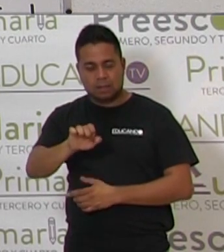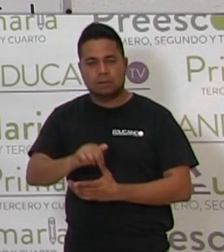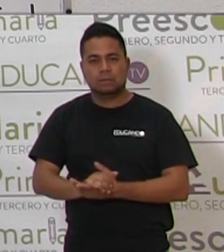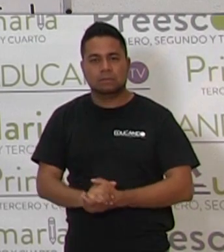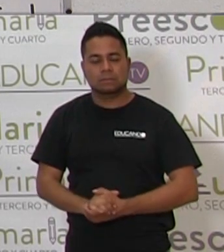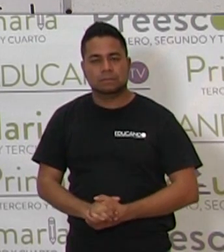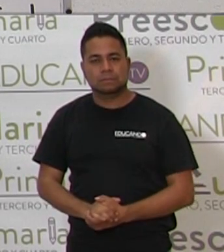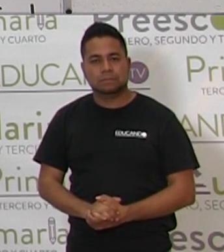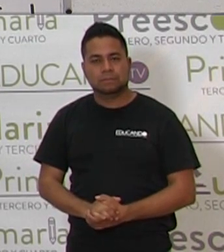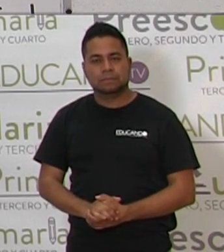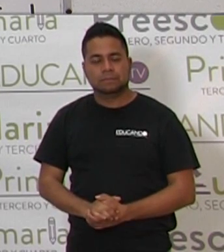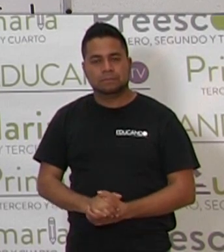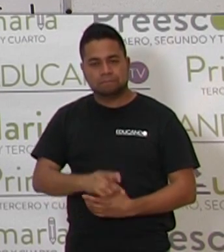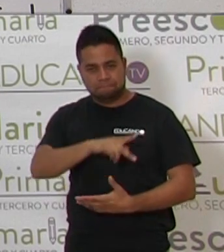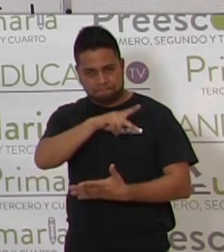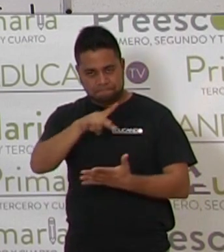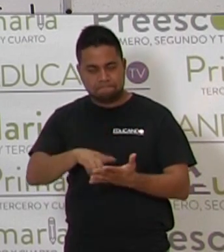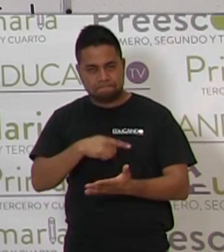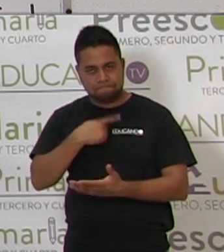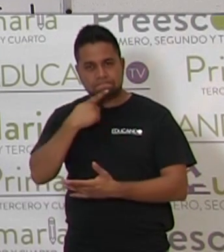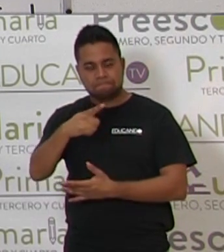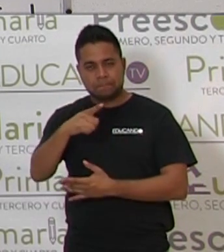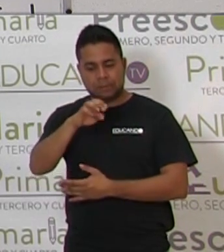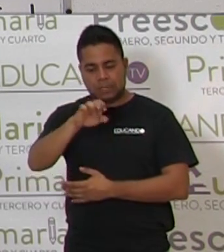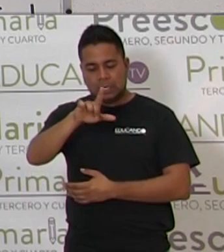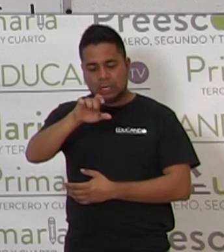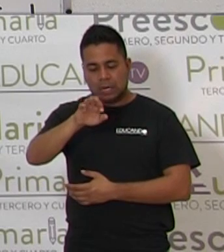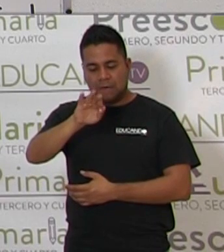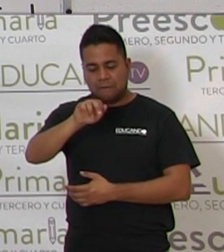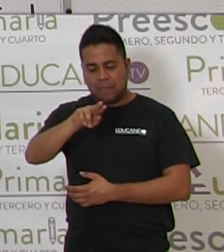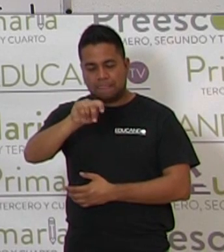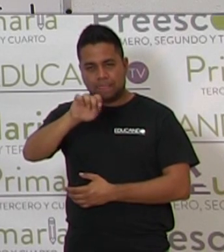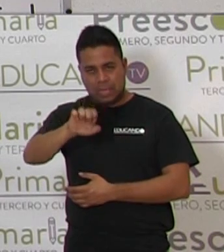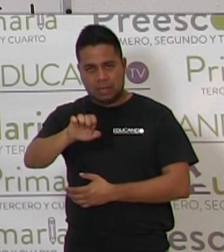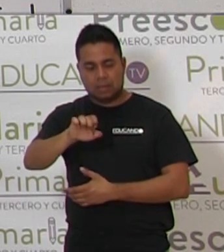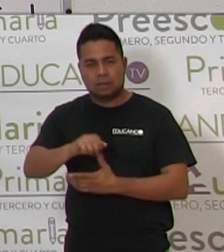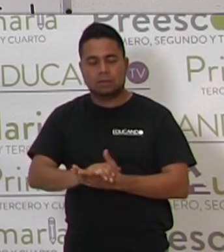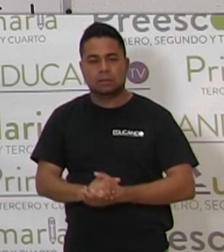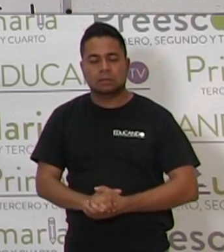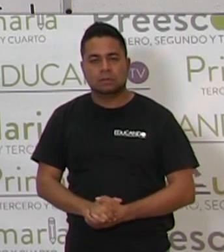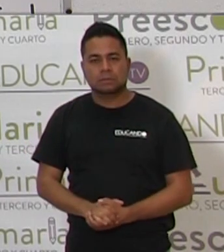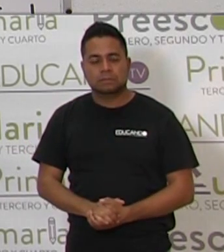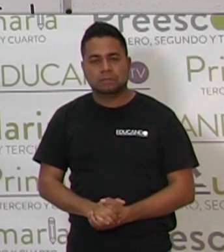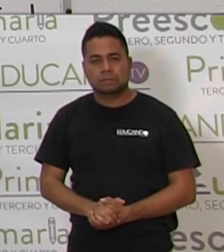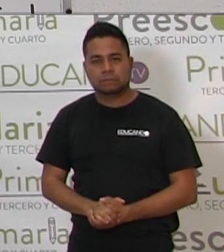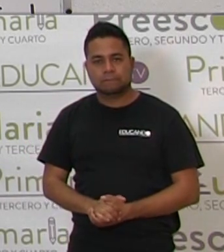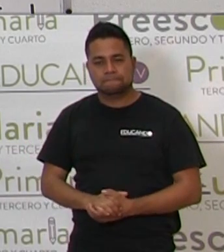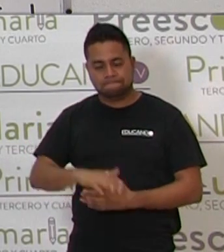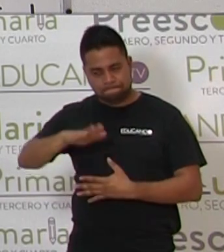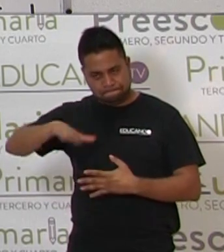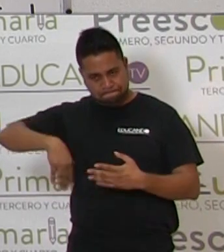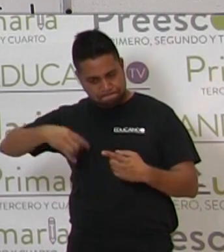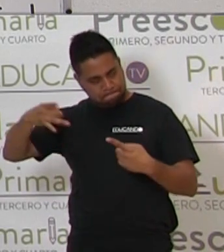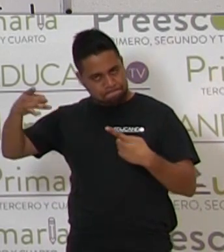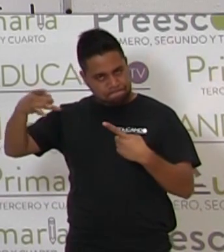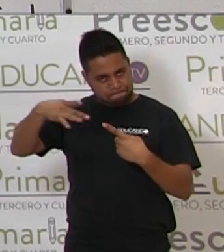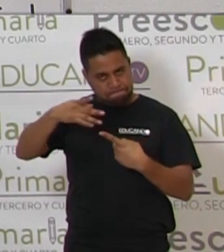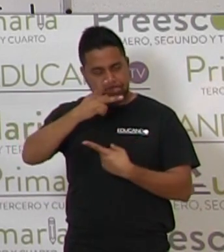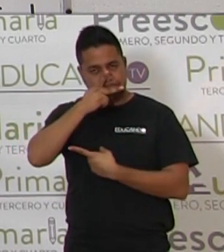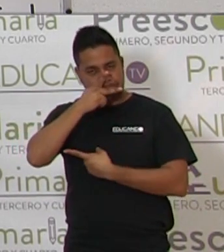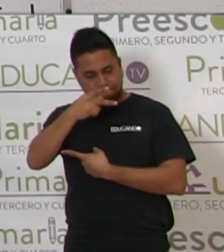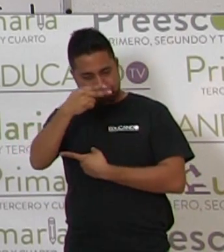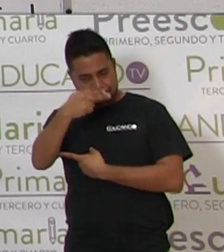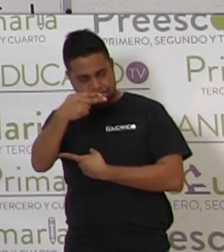Nuevamente te repito. Elefante. La acabamos de ver. Acabamos de ver esa